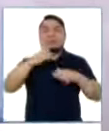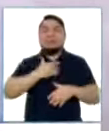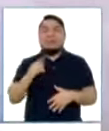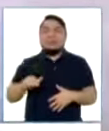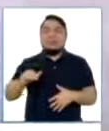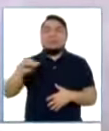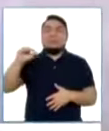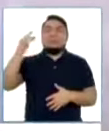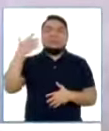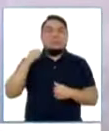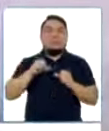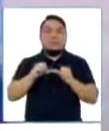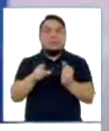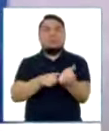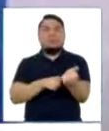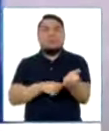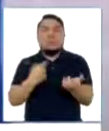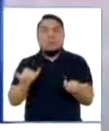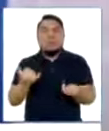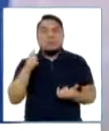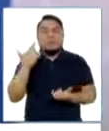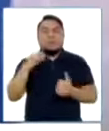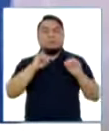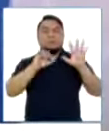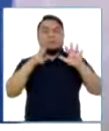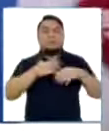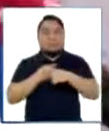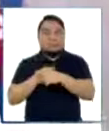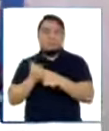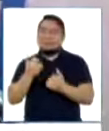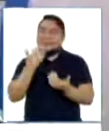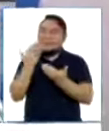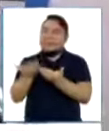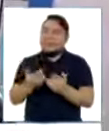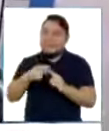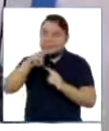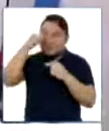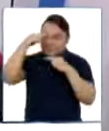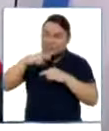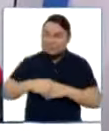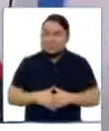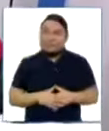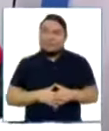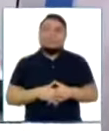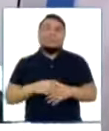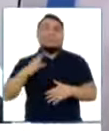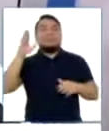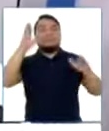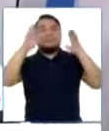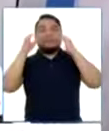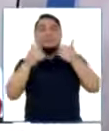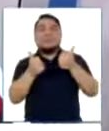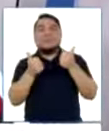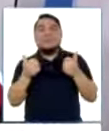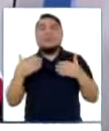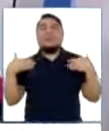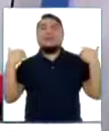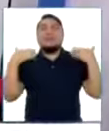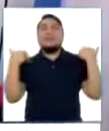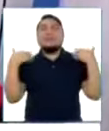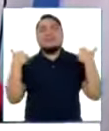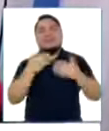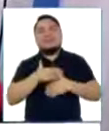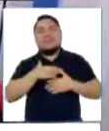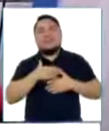tiene 60 años. Vamos a conversar con él, padre, ¿cómo está? Bienvenido a TV Perú Noticias. Muy bien y muy contento y satisfecho